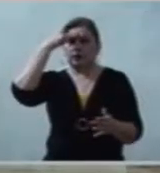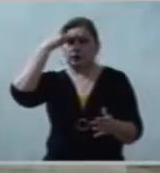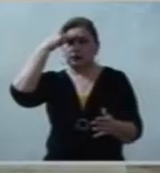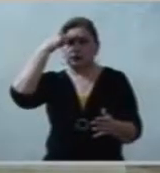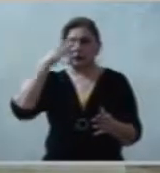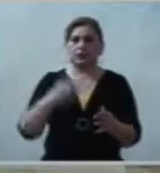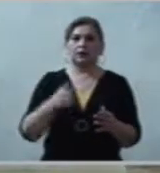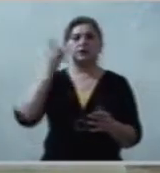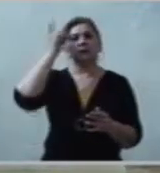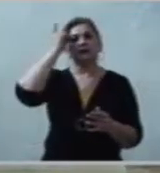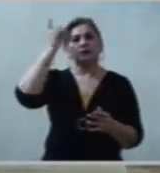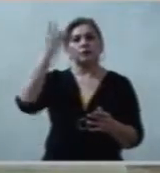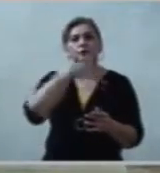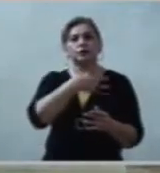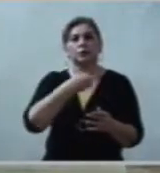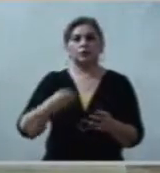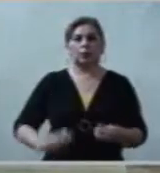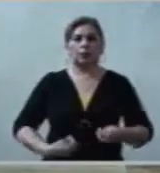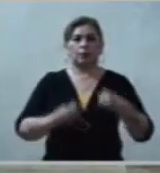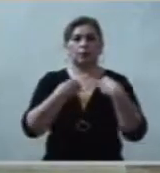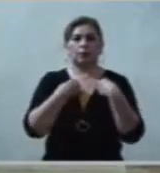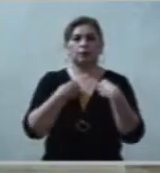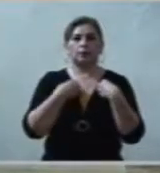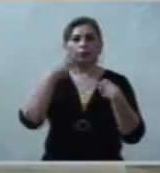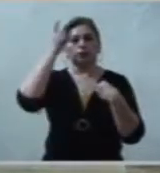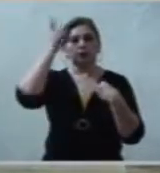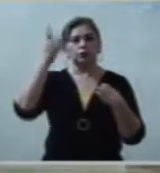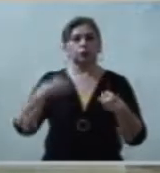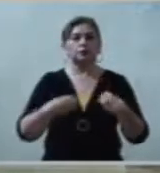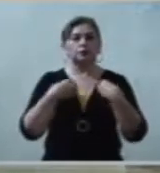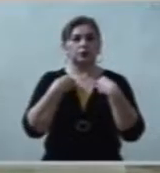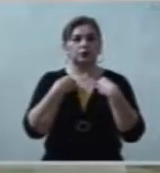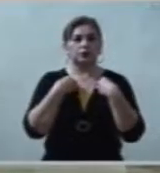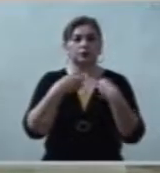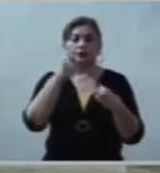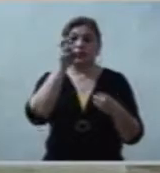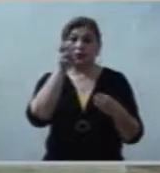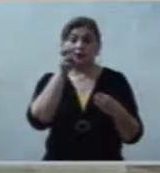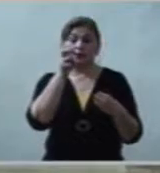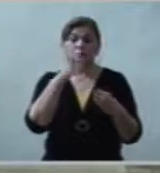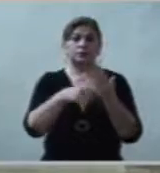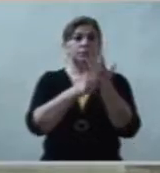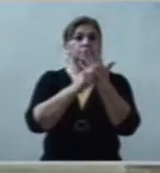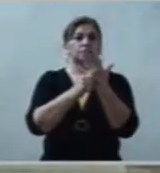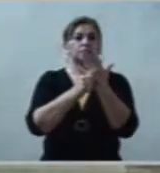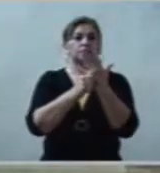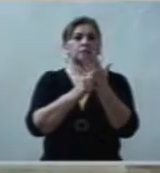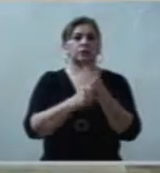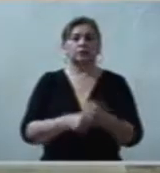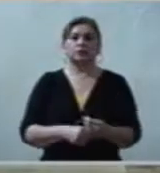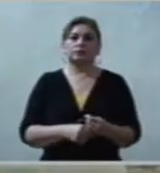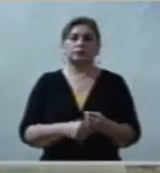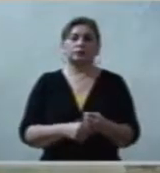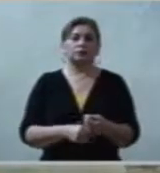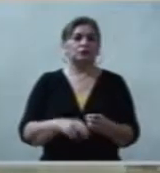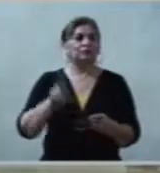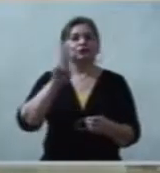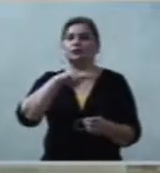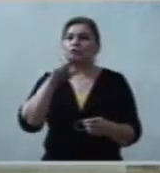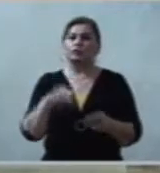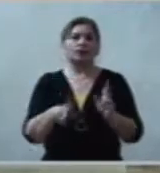Jesús, por eso, le dice a Pedro, esto que dices, no te lo contó nadie,